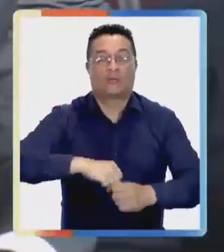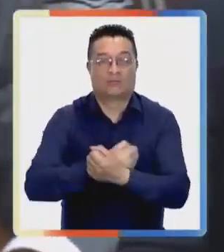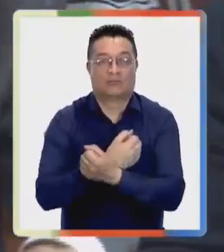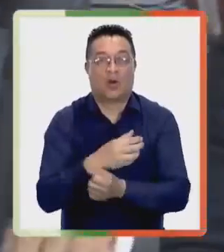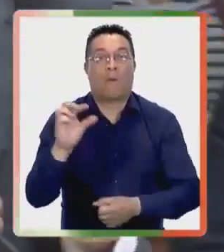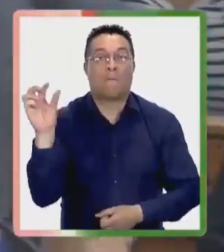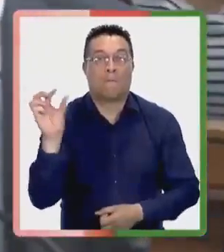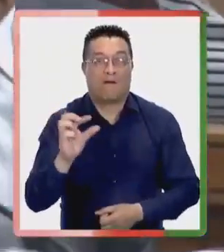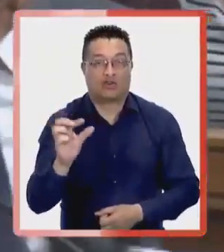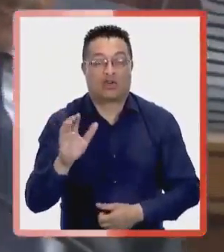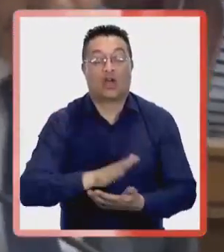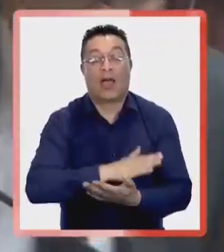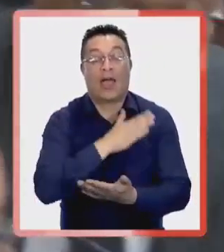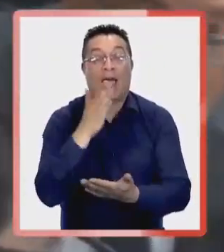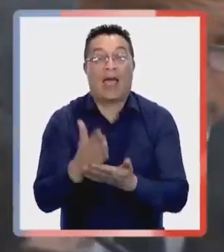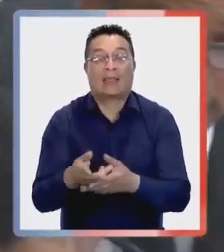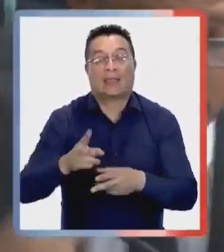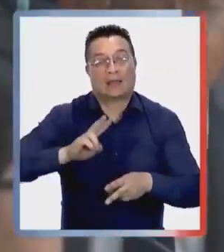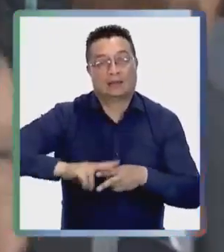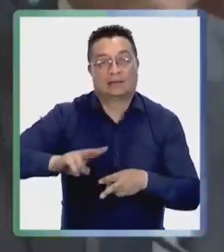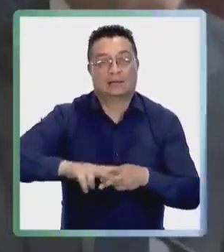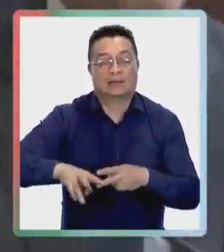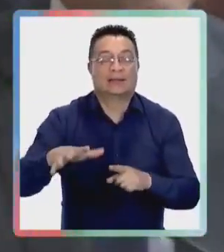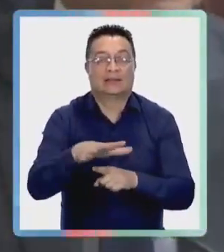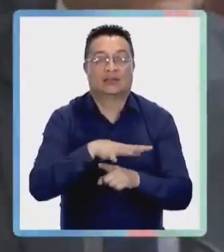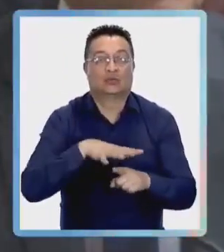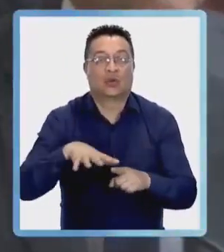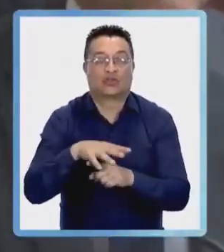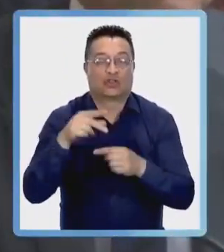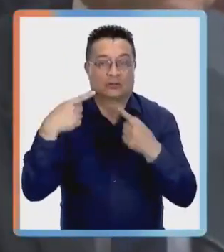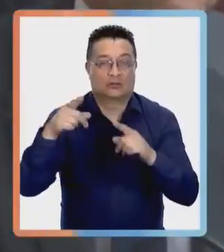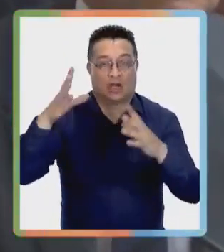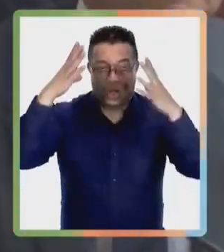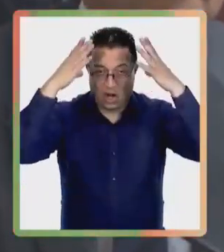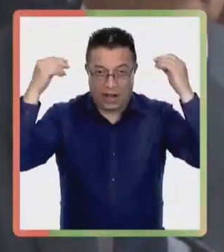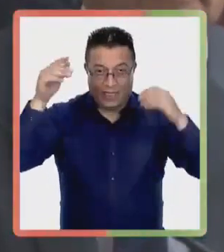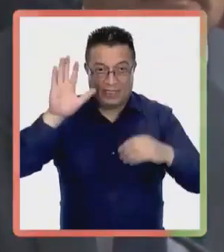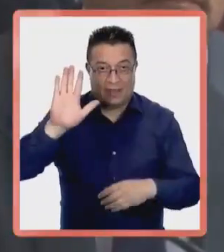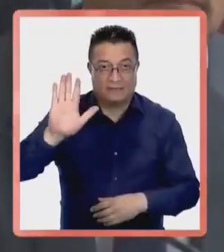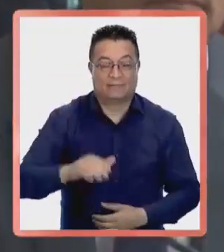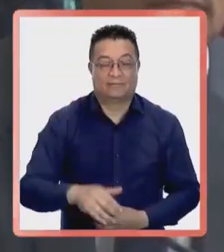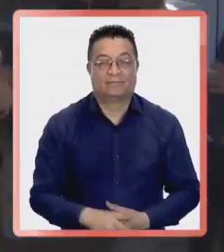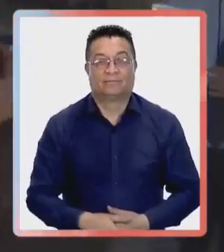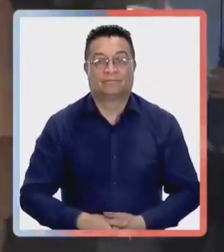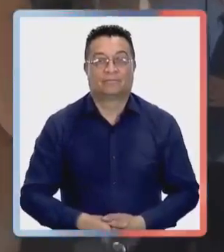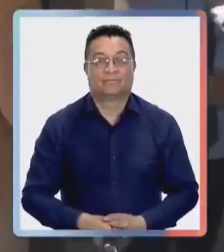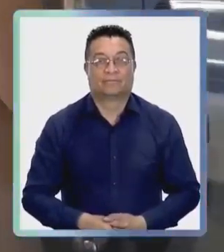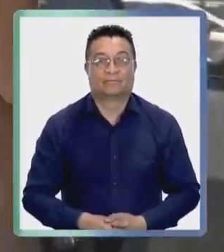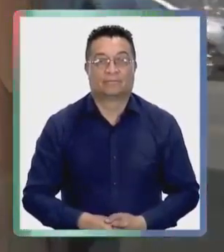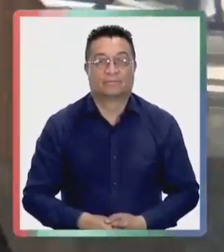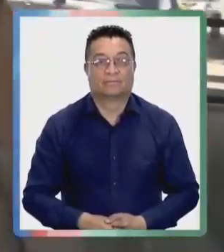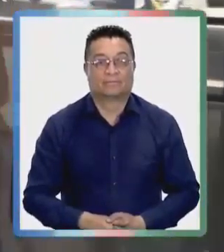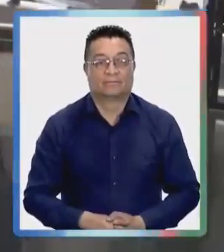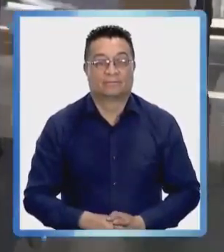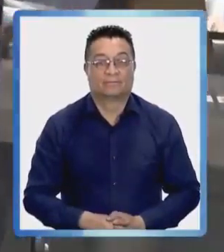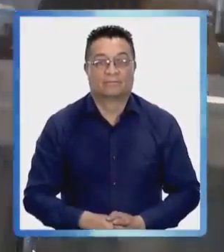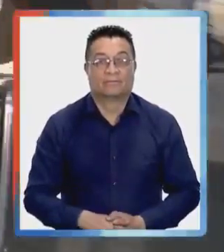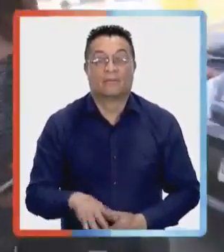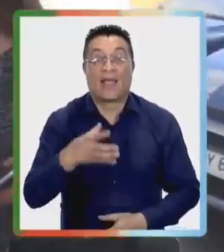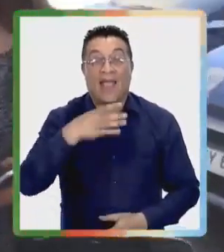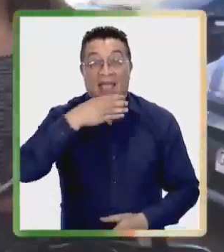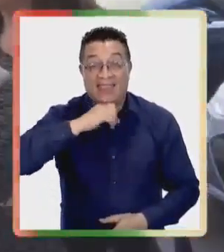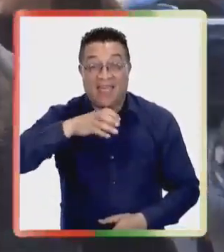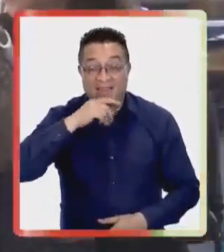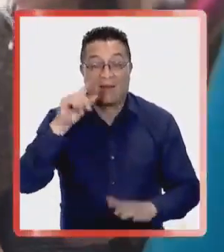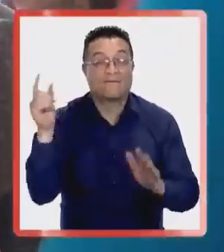y un día por el delito de fraude al fisco, deberá continuar en prisión preventiva hasta que se resuelva su situación en